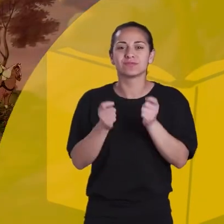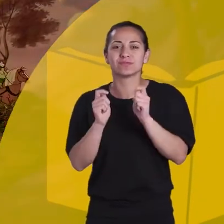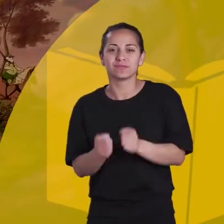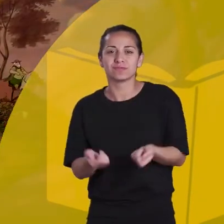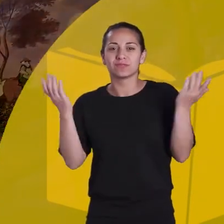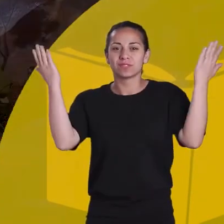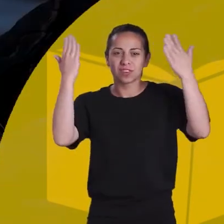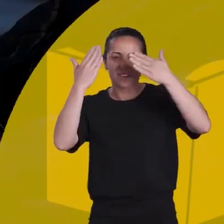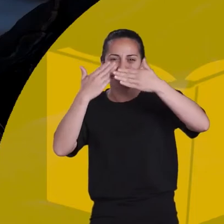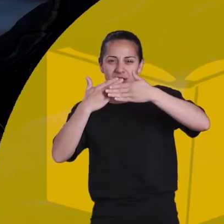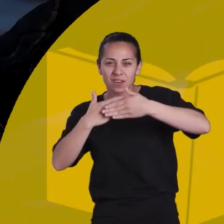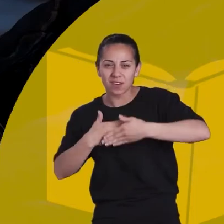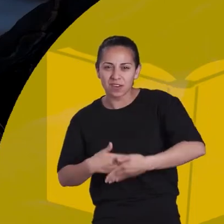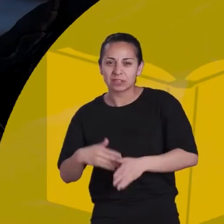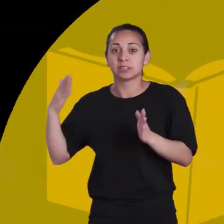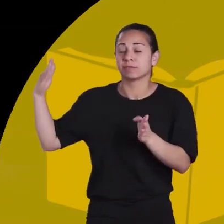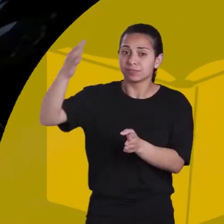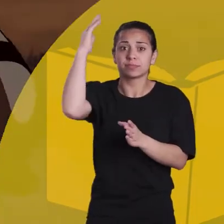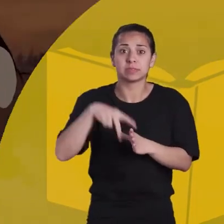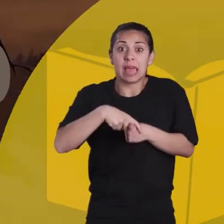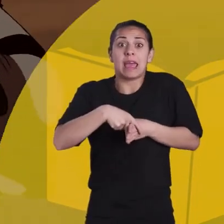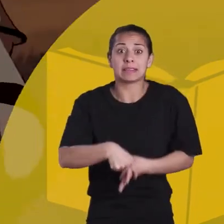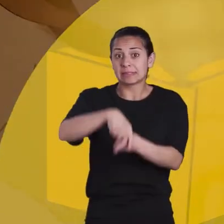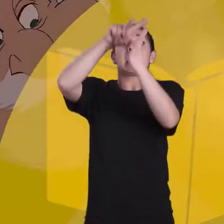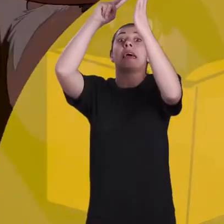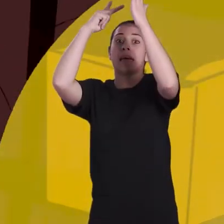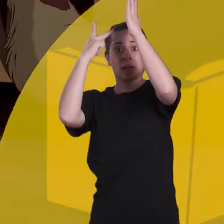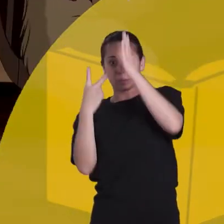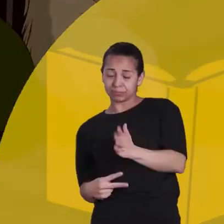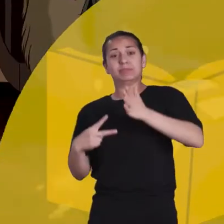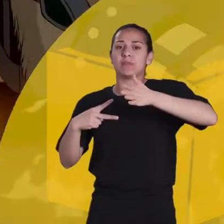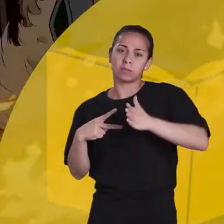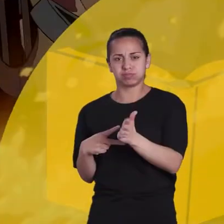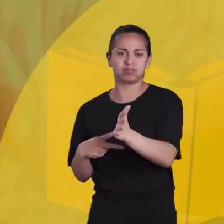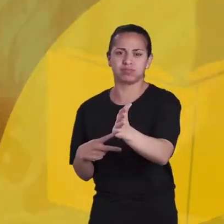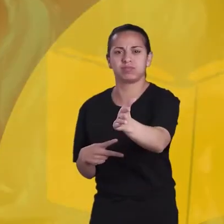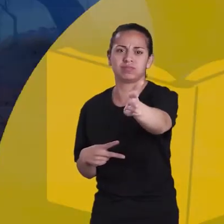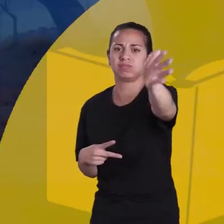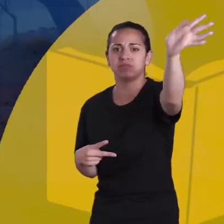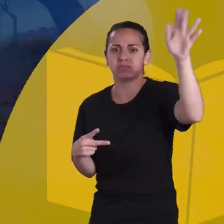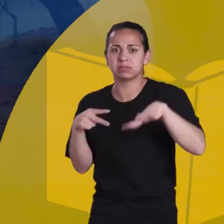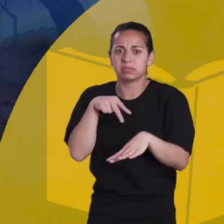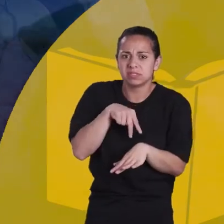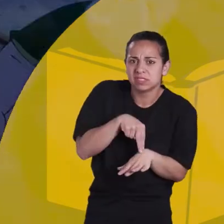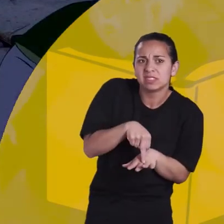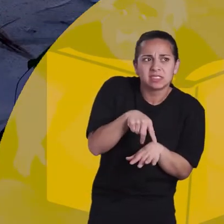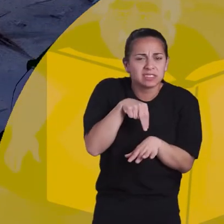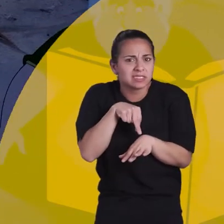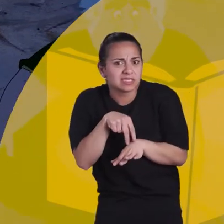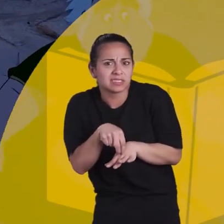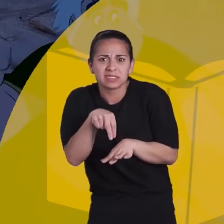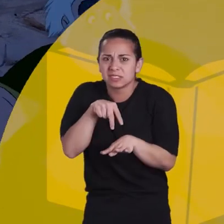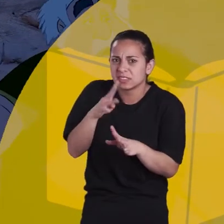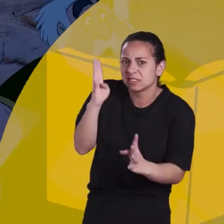Maurice emprende un viaje a la Feria de Inventores, su caballo Phillip se asusta y lo deja solo en medio del camino. En